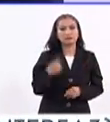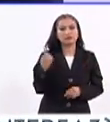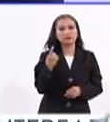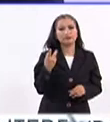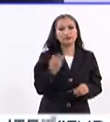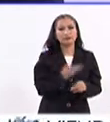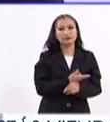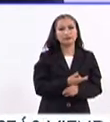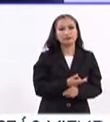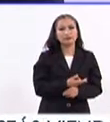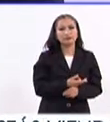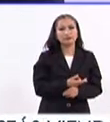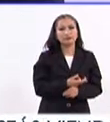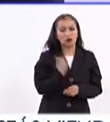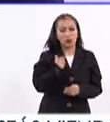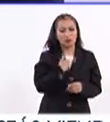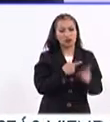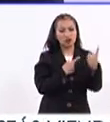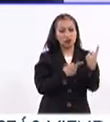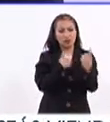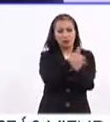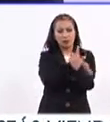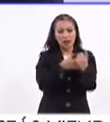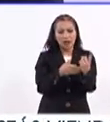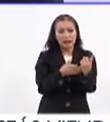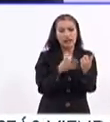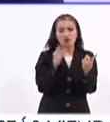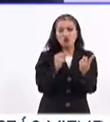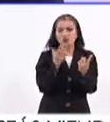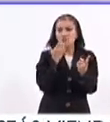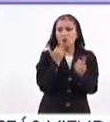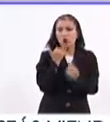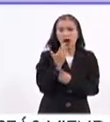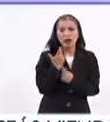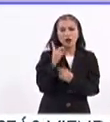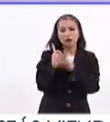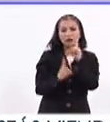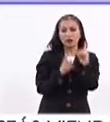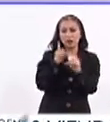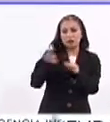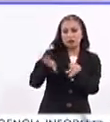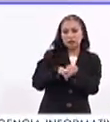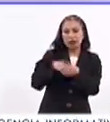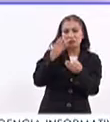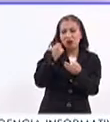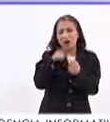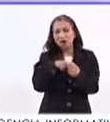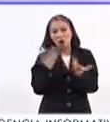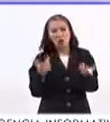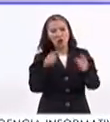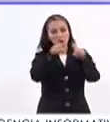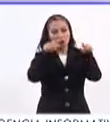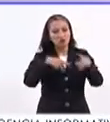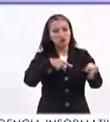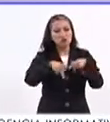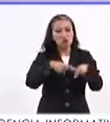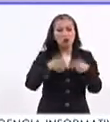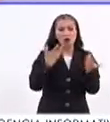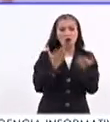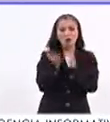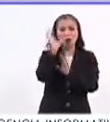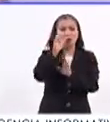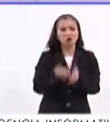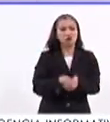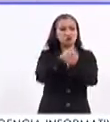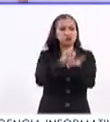una persona, una familia, no encuentra un deportivo cercano, una cancha de fútbol cercano, o de básquetbol,